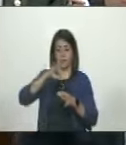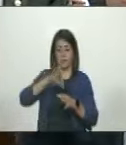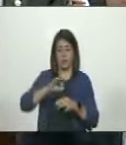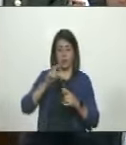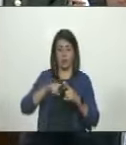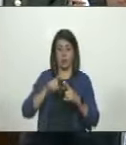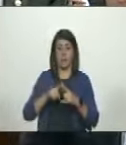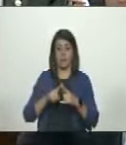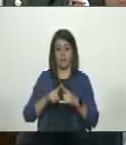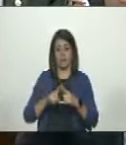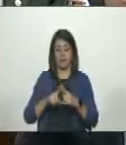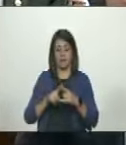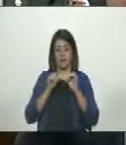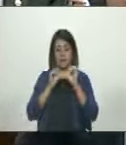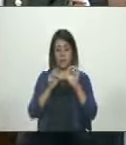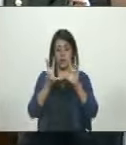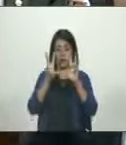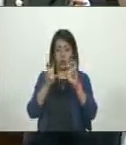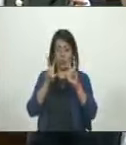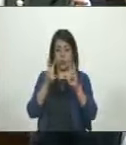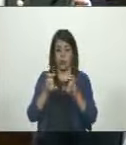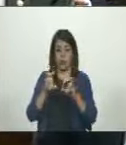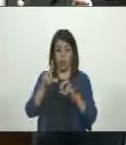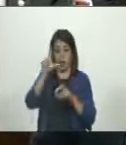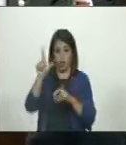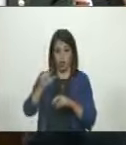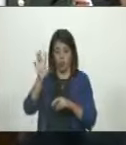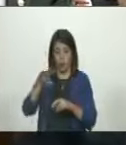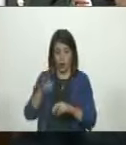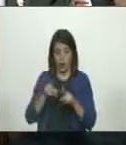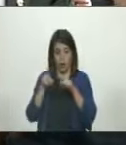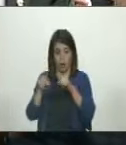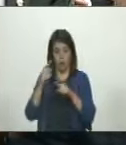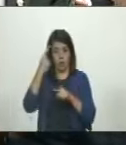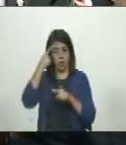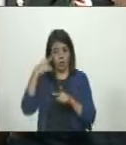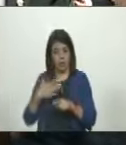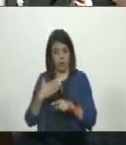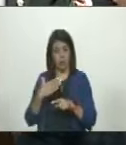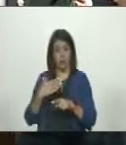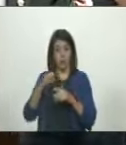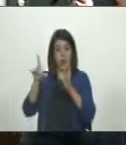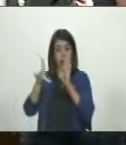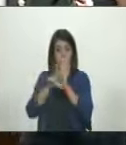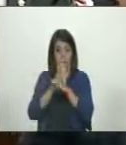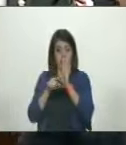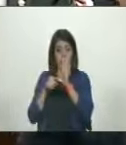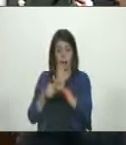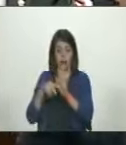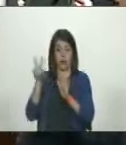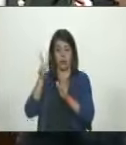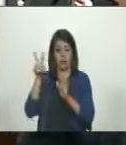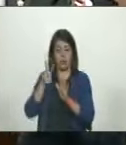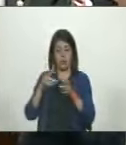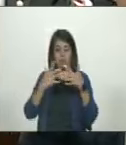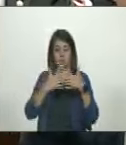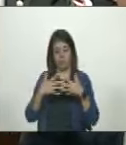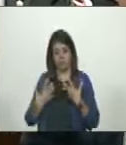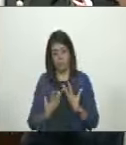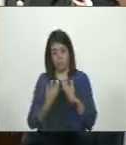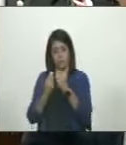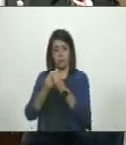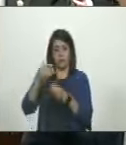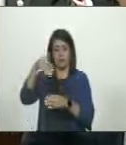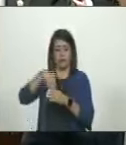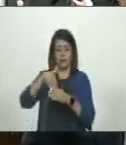la instauración del nuevo Estado de la Guayana Ezequiva, creemos que es una reclamación legítima por parte de Venezuela y la acompañamos con nuestro